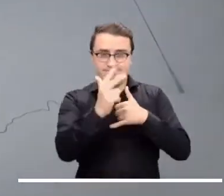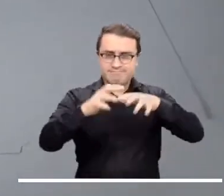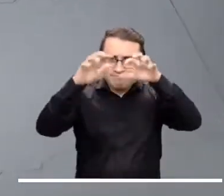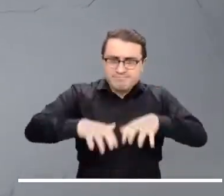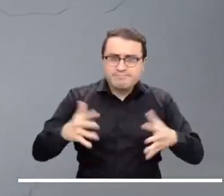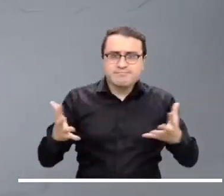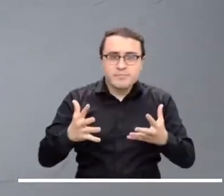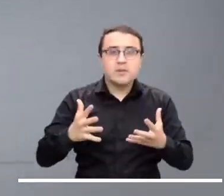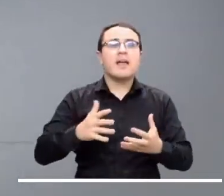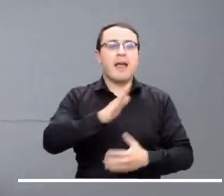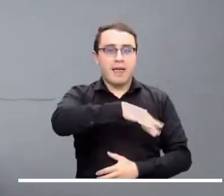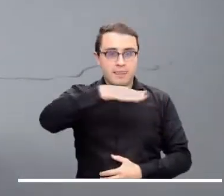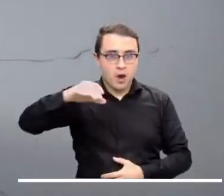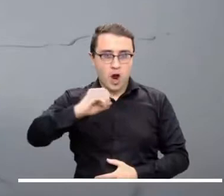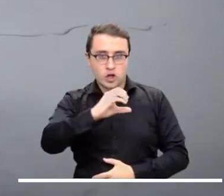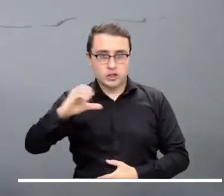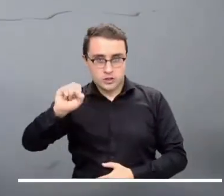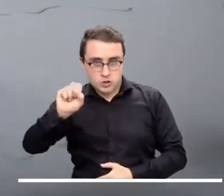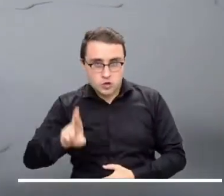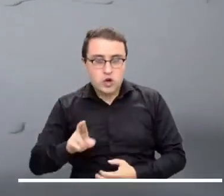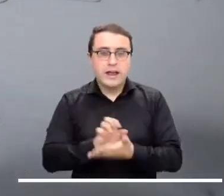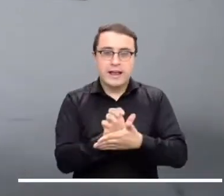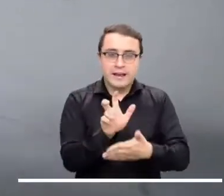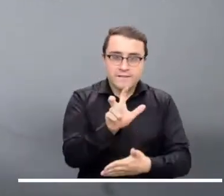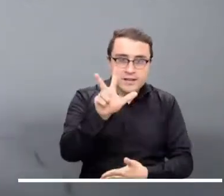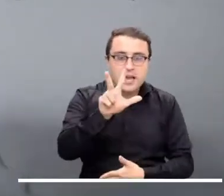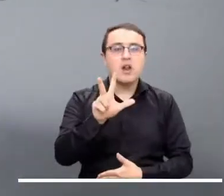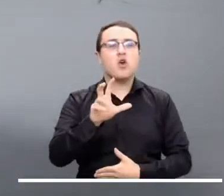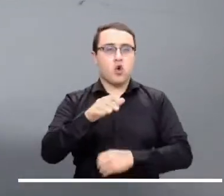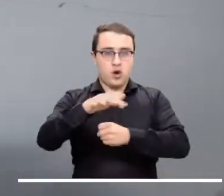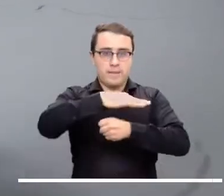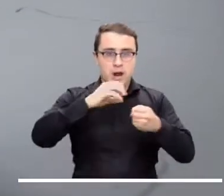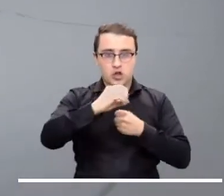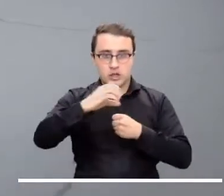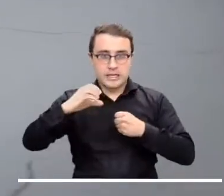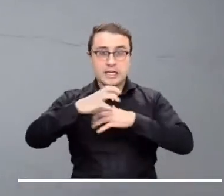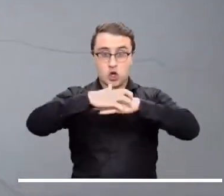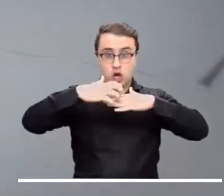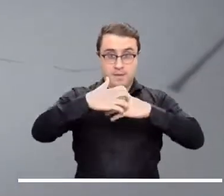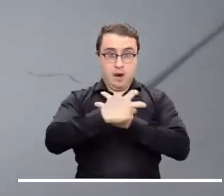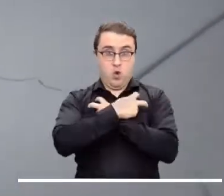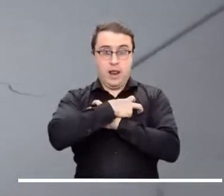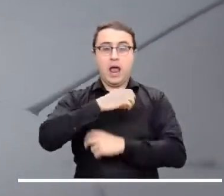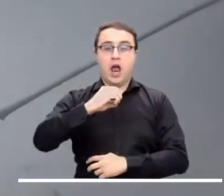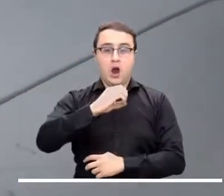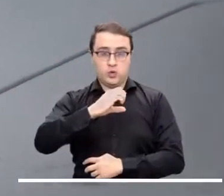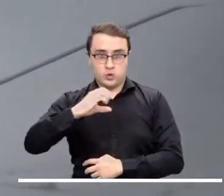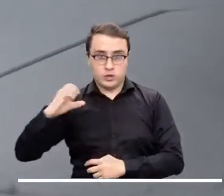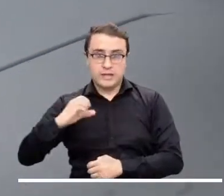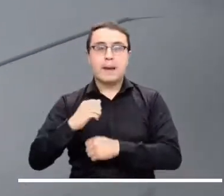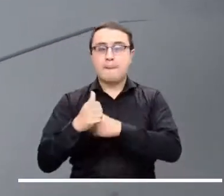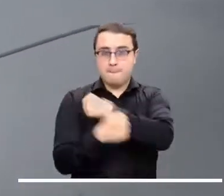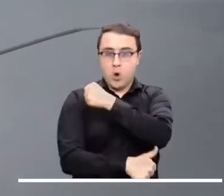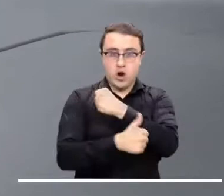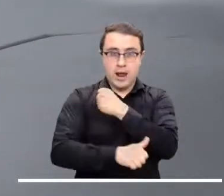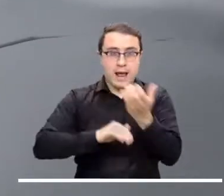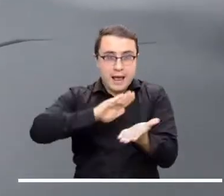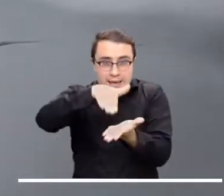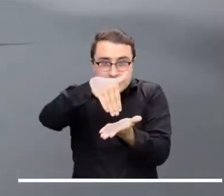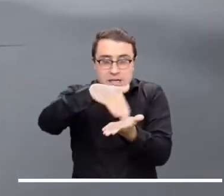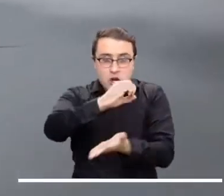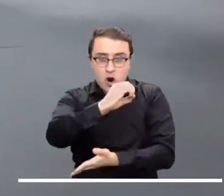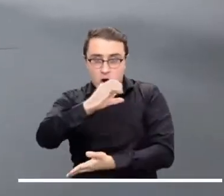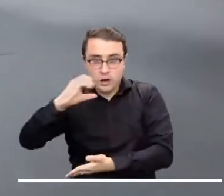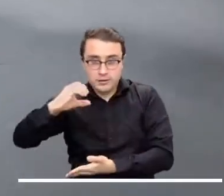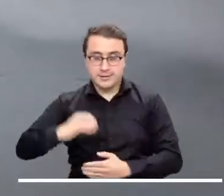En los Andes las lluvias se anuncian en el occidente y sur de Antioquia, Eje Cafetero, Occidente de Cundinamarca, Occidente de Tolima y Huila y el